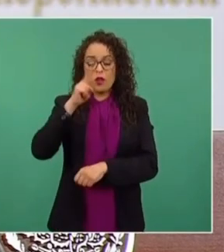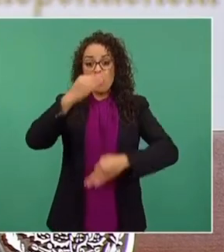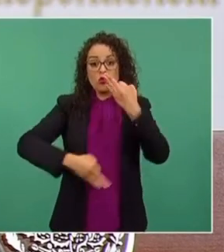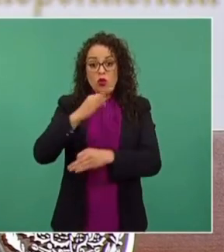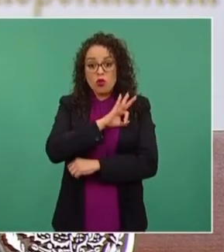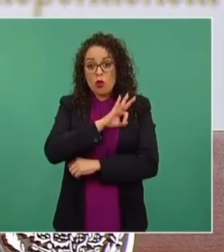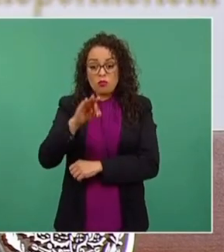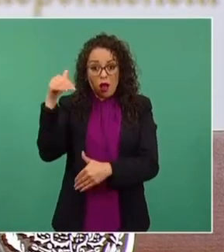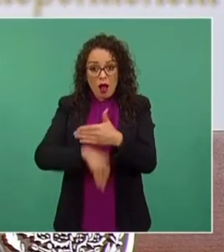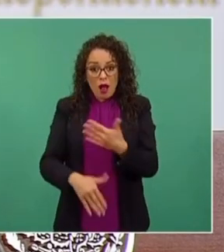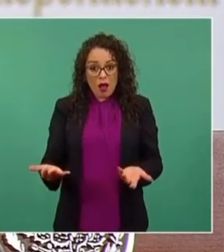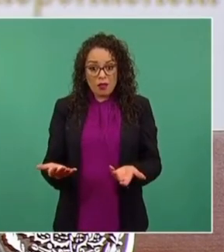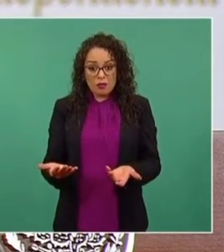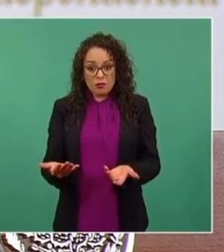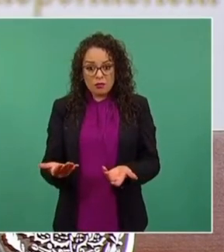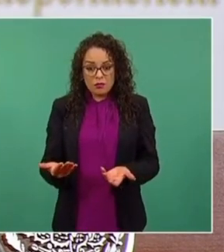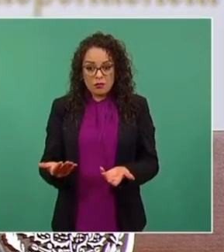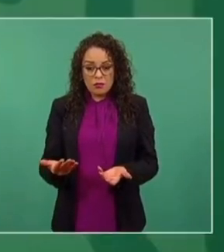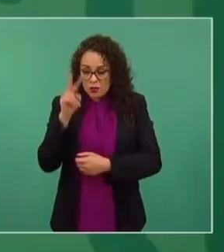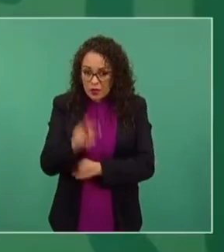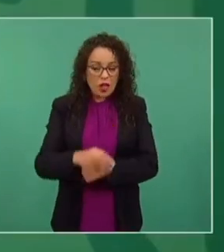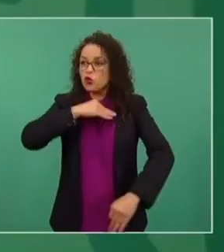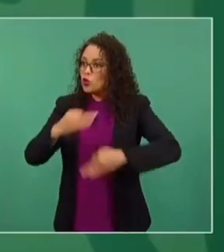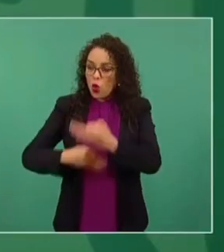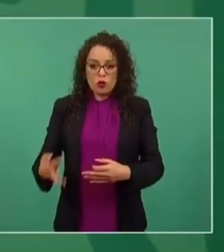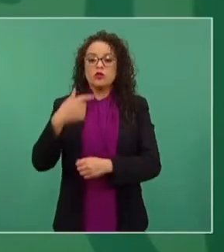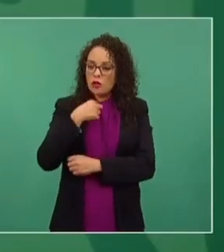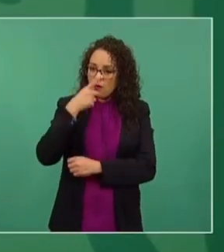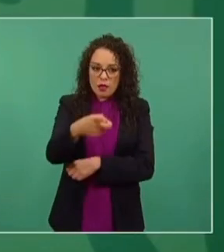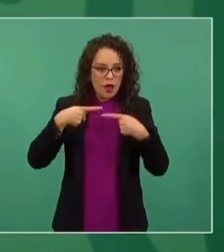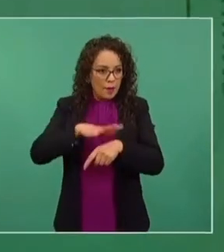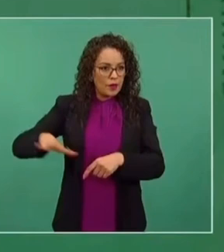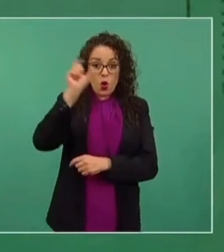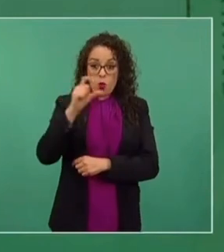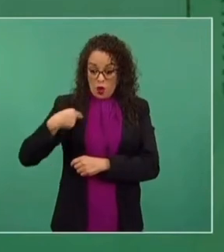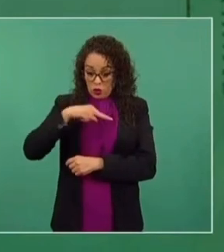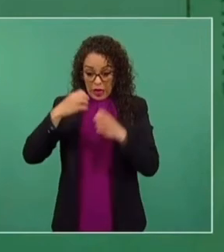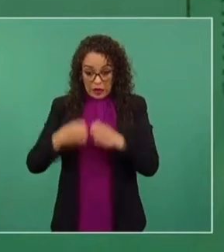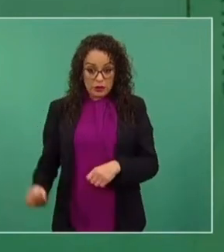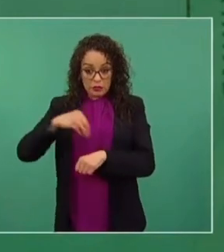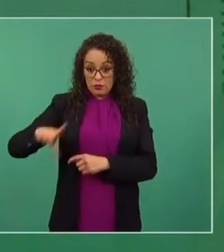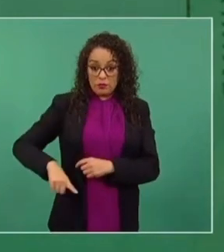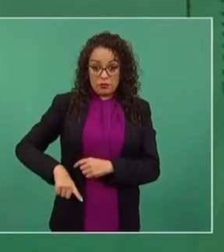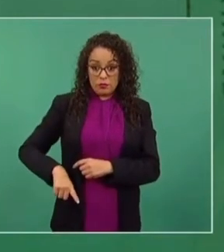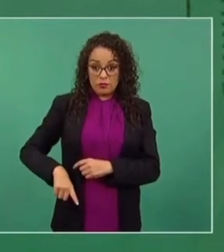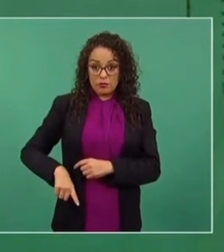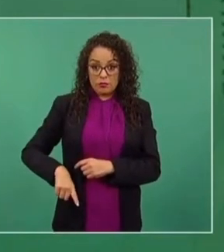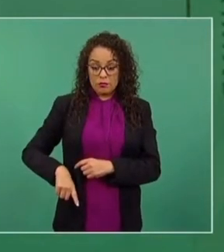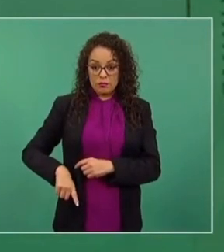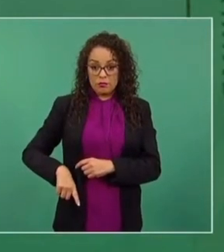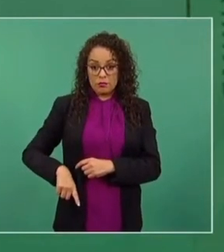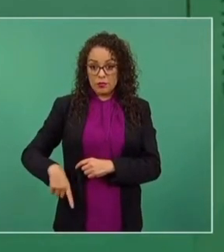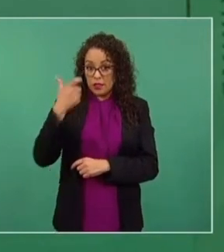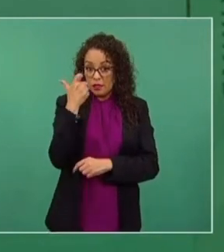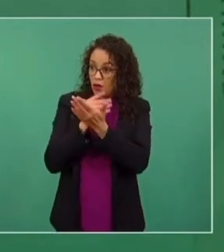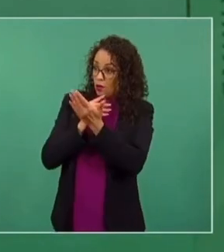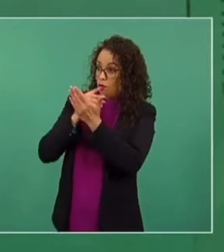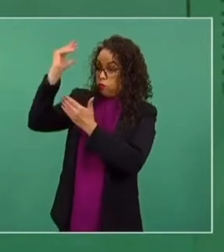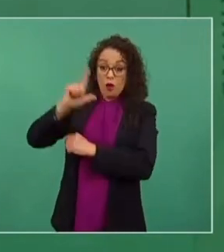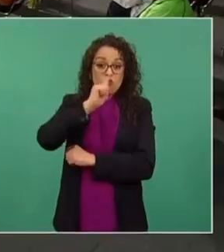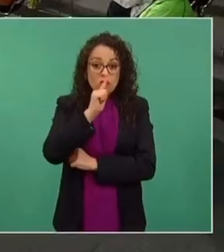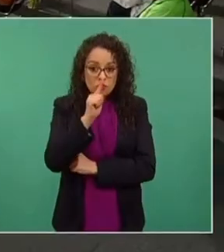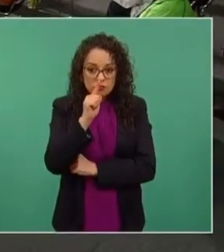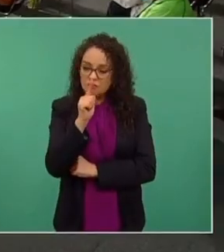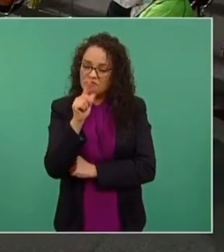Todos. Yo le puedo decir a la gente que mientras estemos nosotros no van a aumentar las tarifas de energía